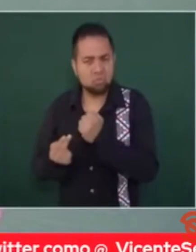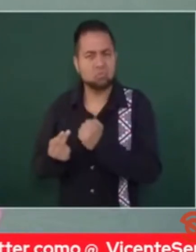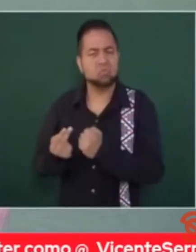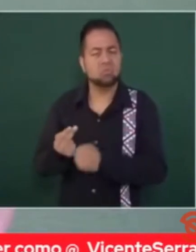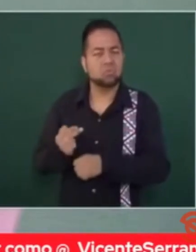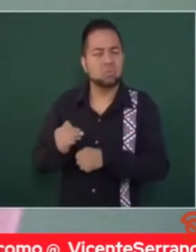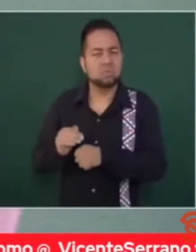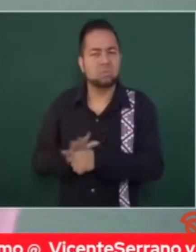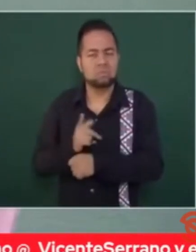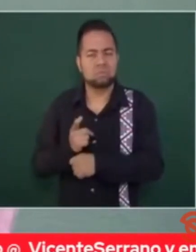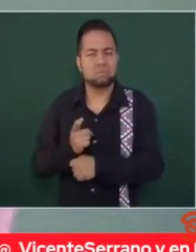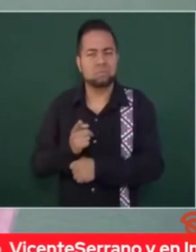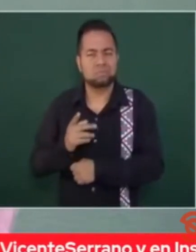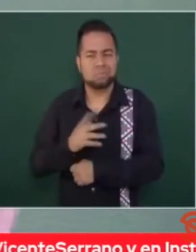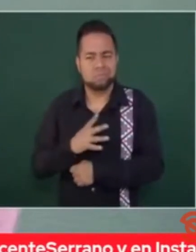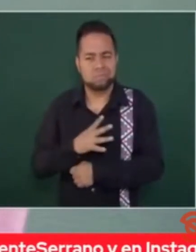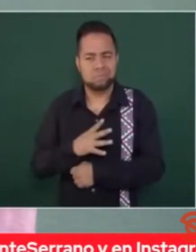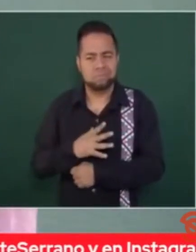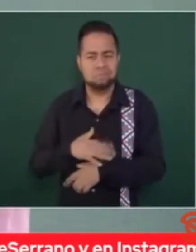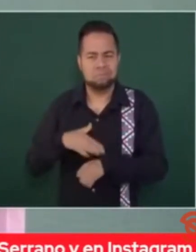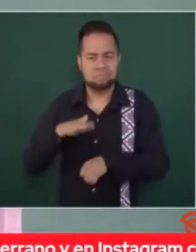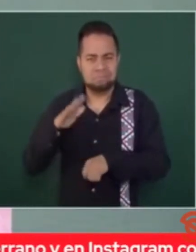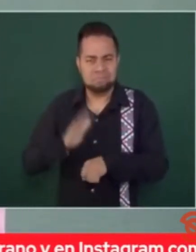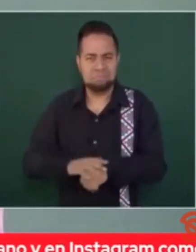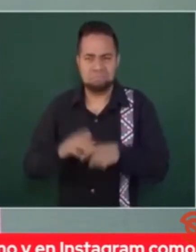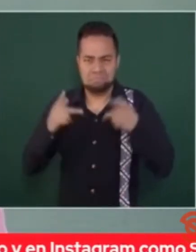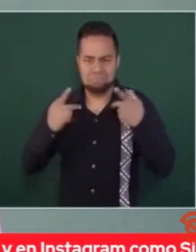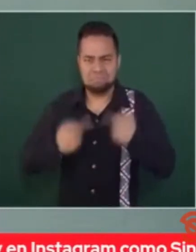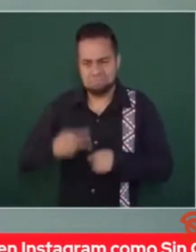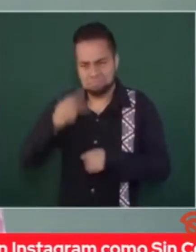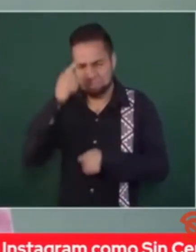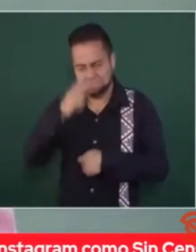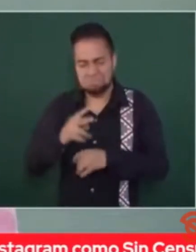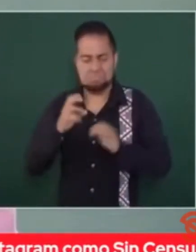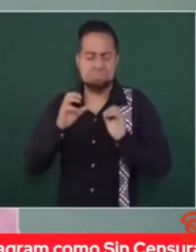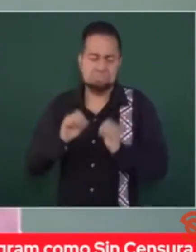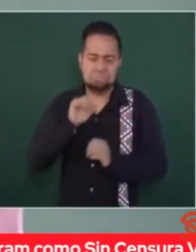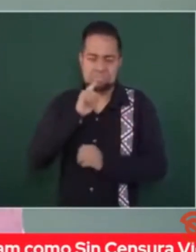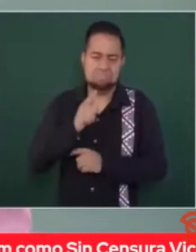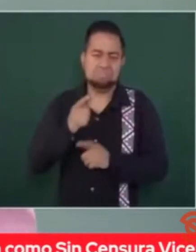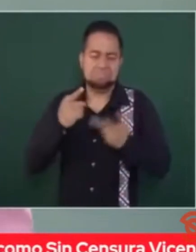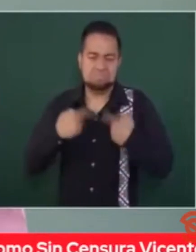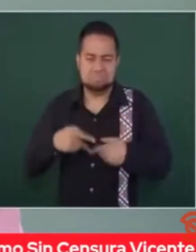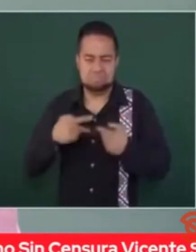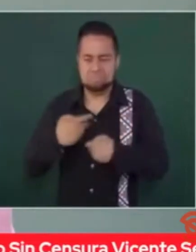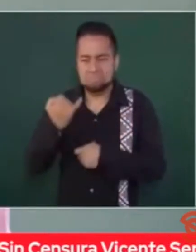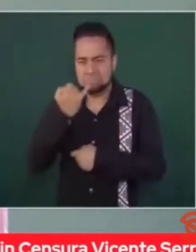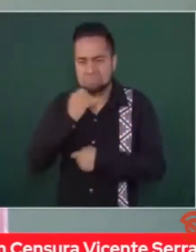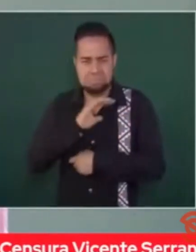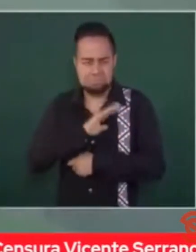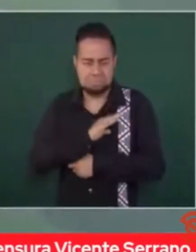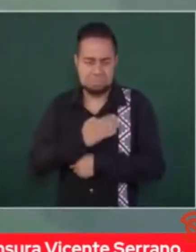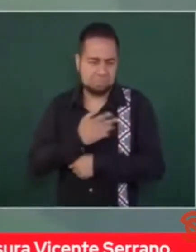vez hay más mexicanos e hispanos en Estados Unidos.